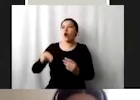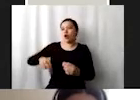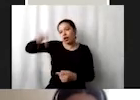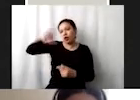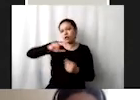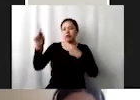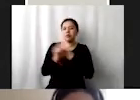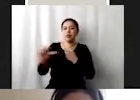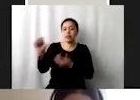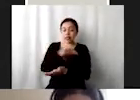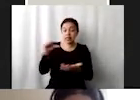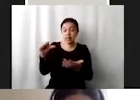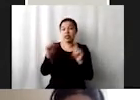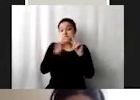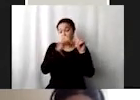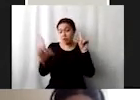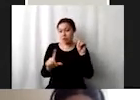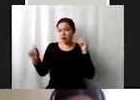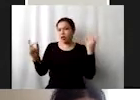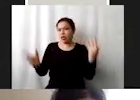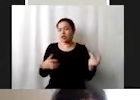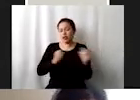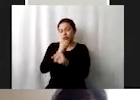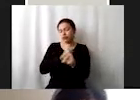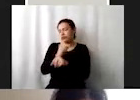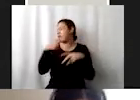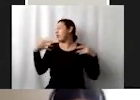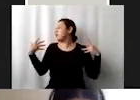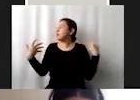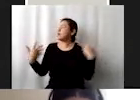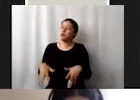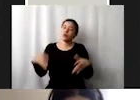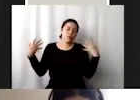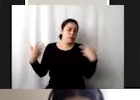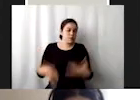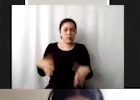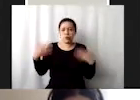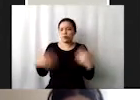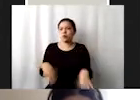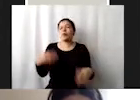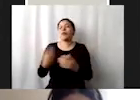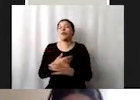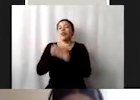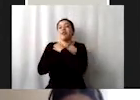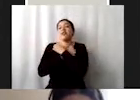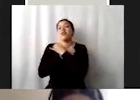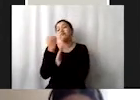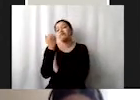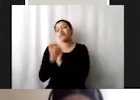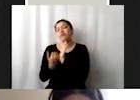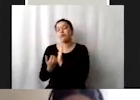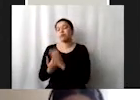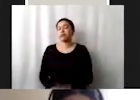centro del país, pues la violencia sin duda ha sido en detrimento de la educación. Bueno,